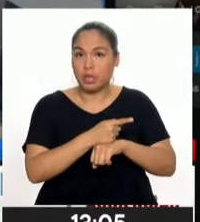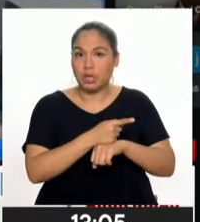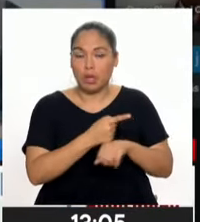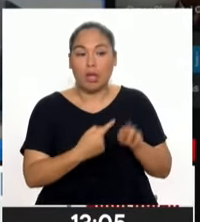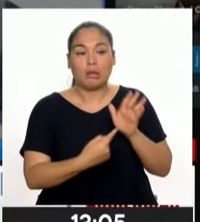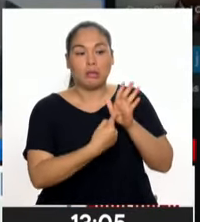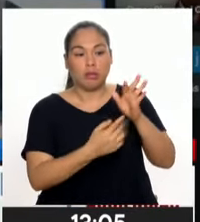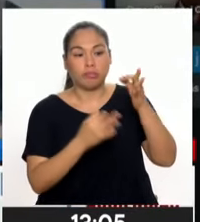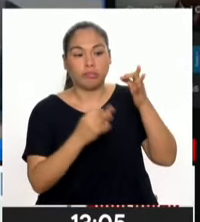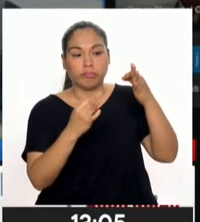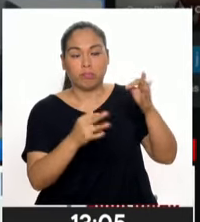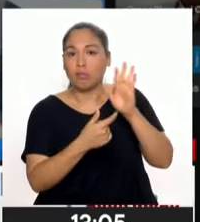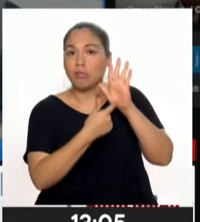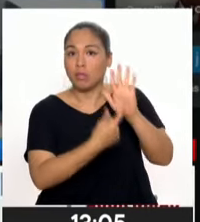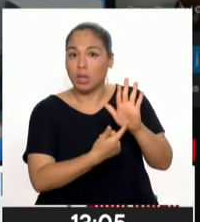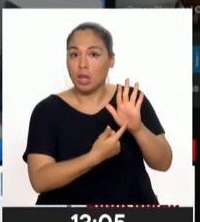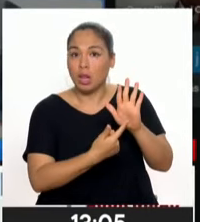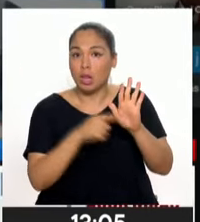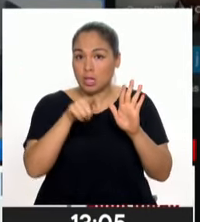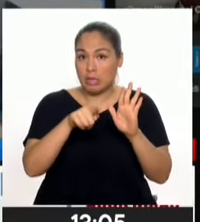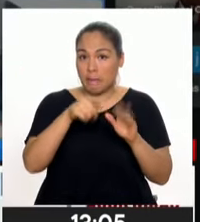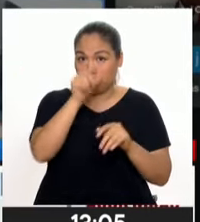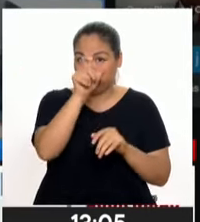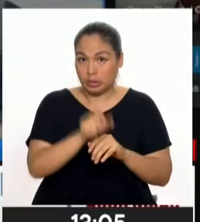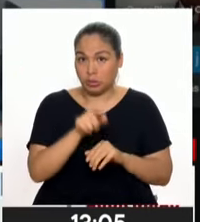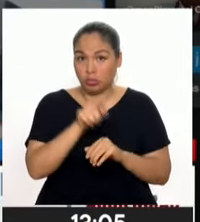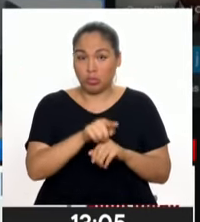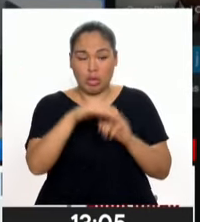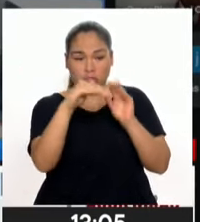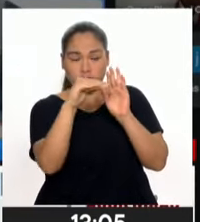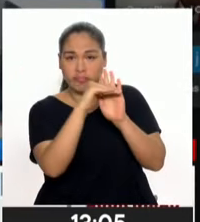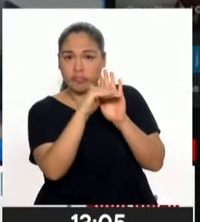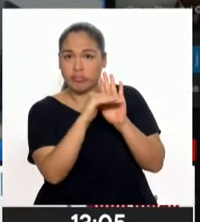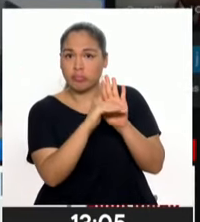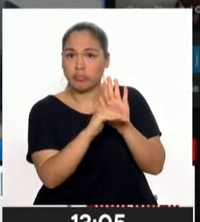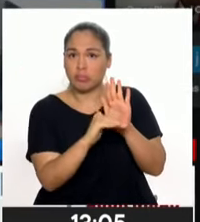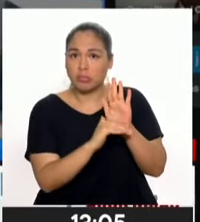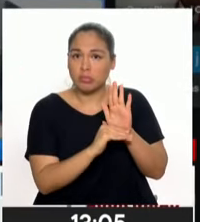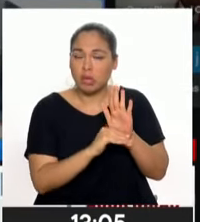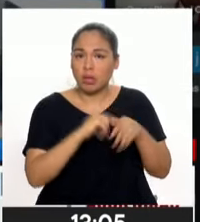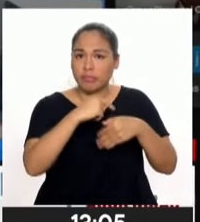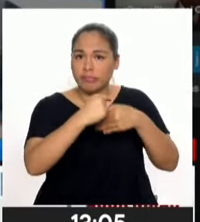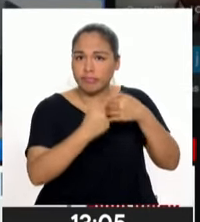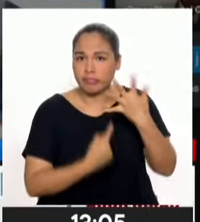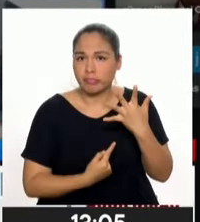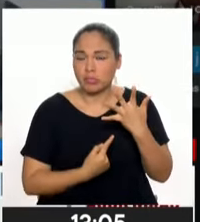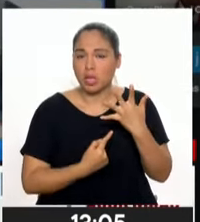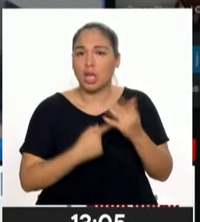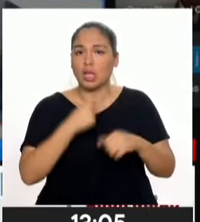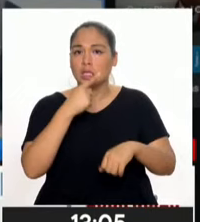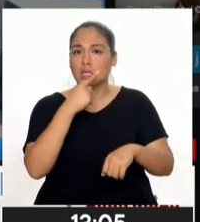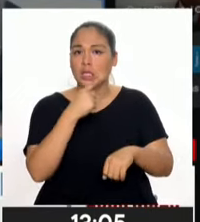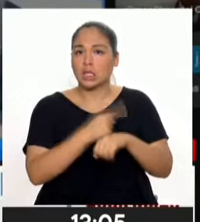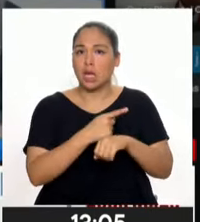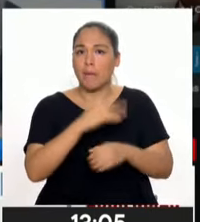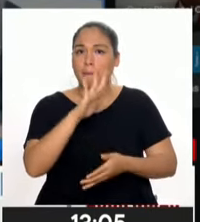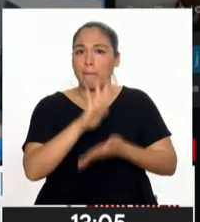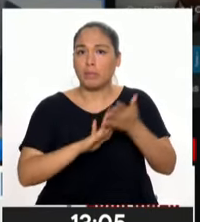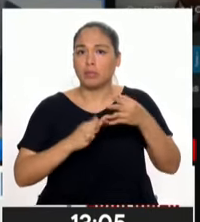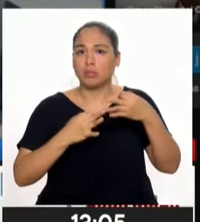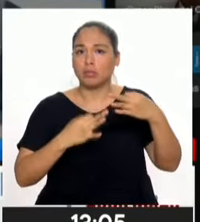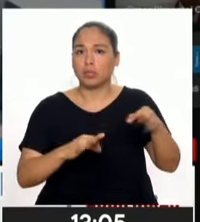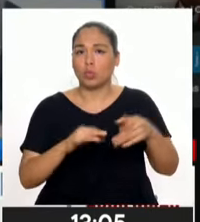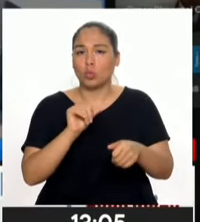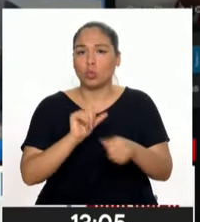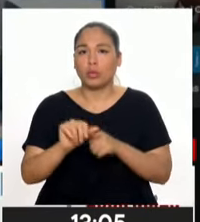verifica que el acusado registra la sentencia en el expediente 28